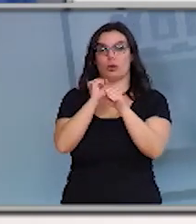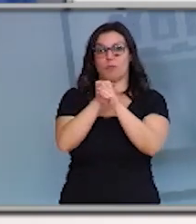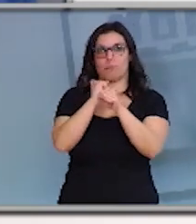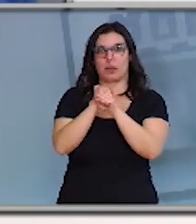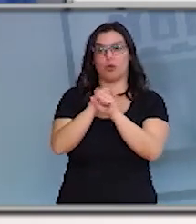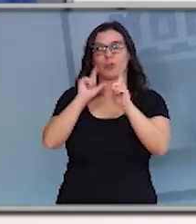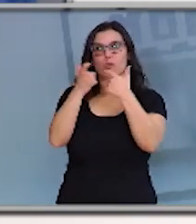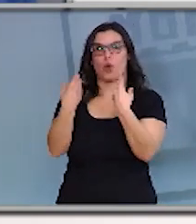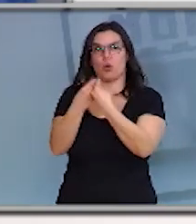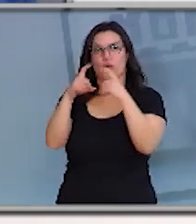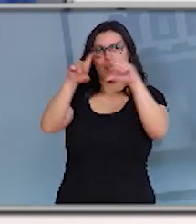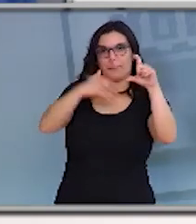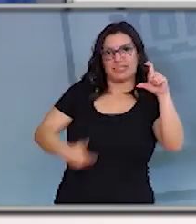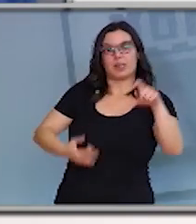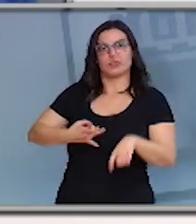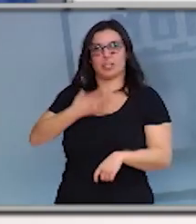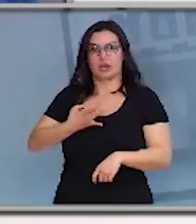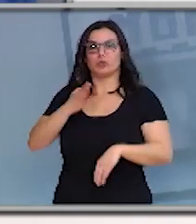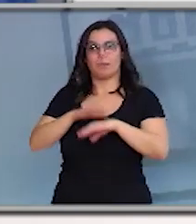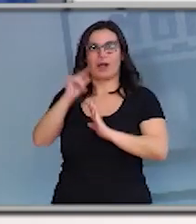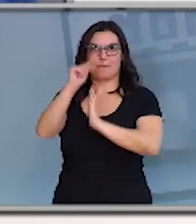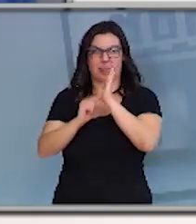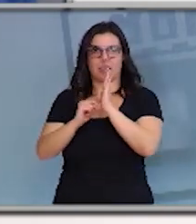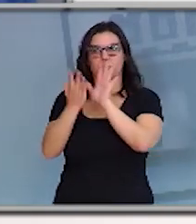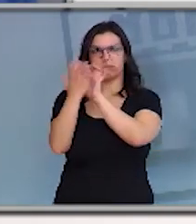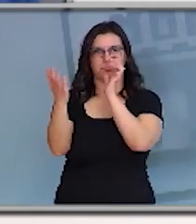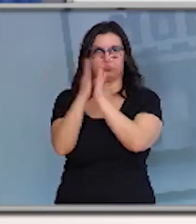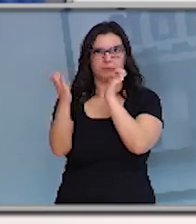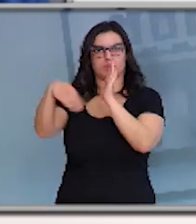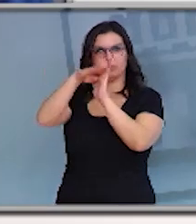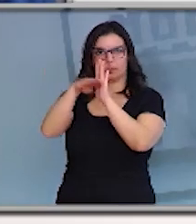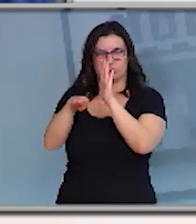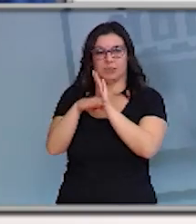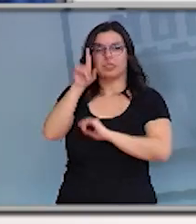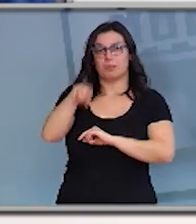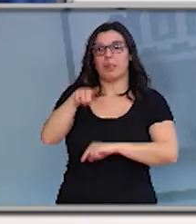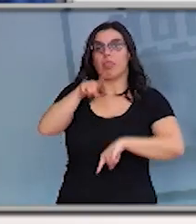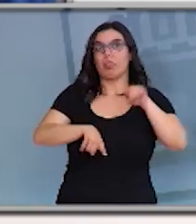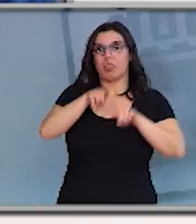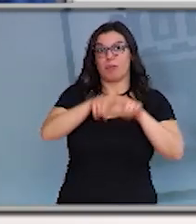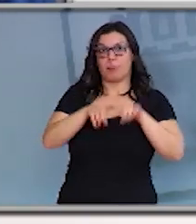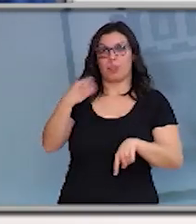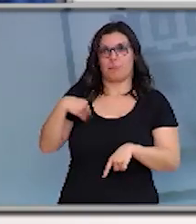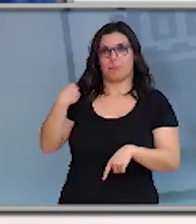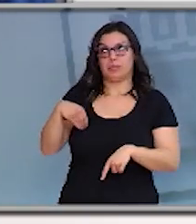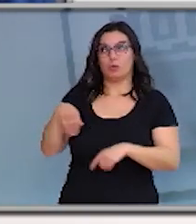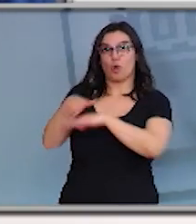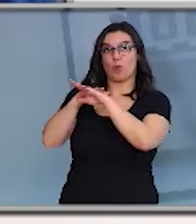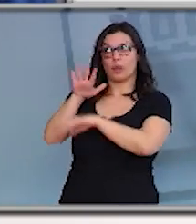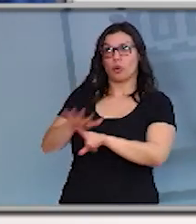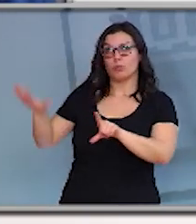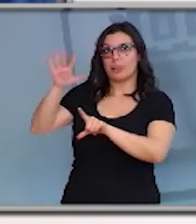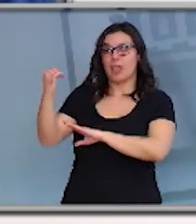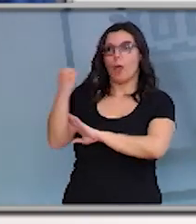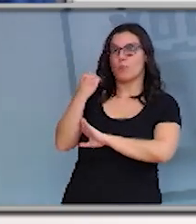para establecer estas medidas. También depende en gran parte de las medidas de apoyo del Gobierno central